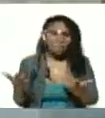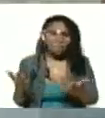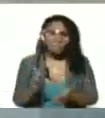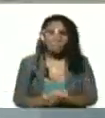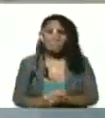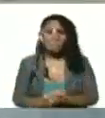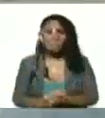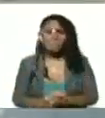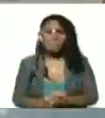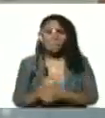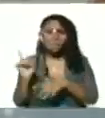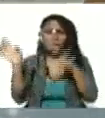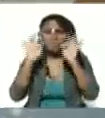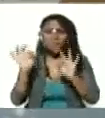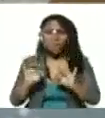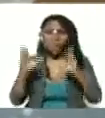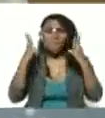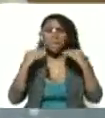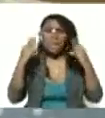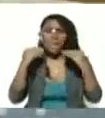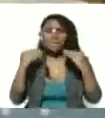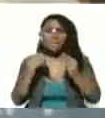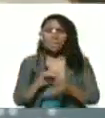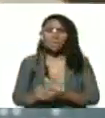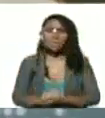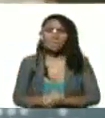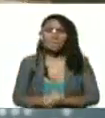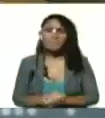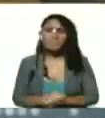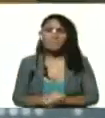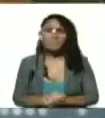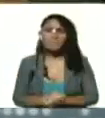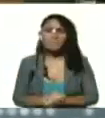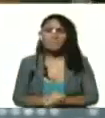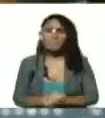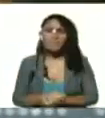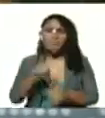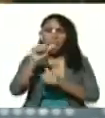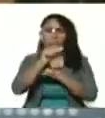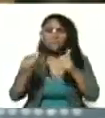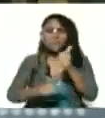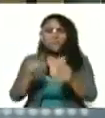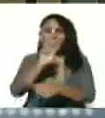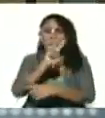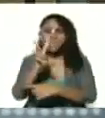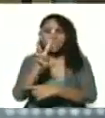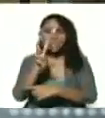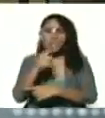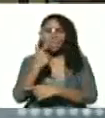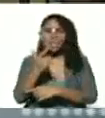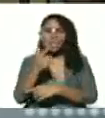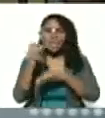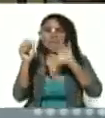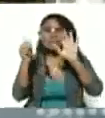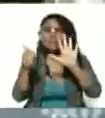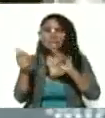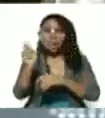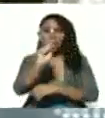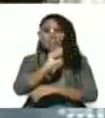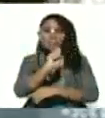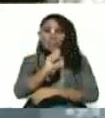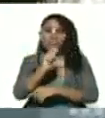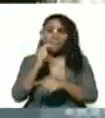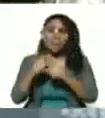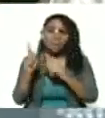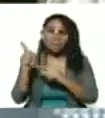está en fase experimental la vicepresidenta dice que seis meses creo que un